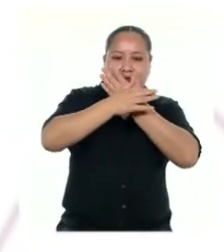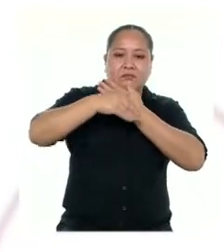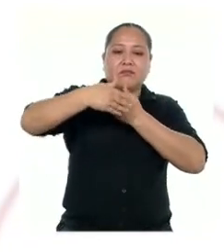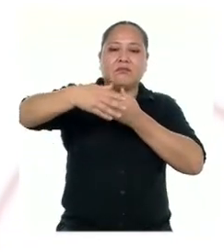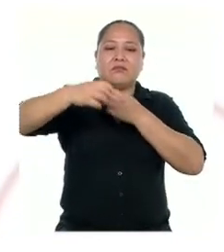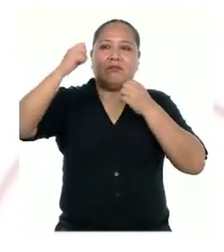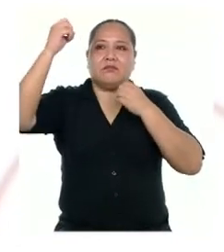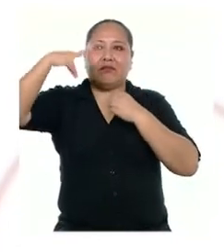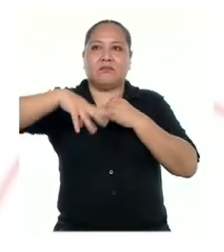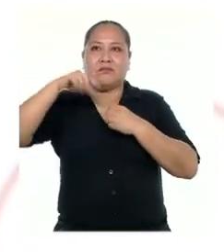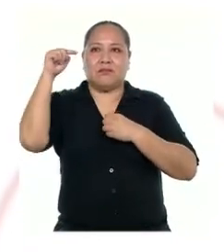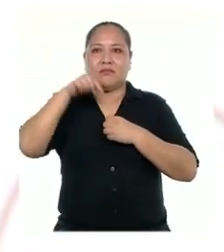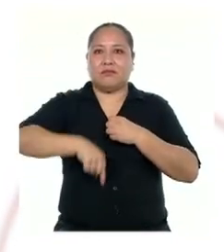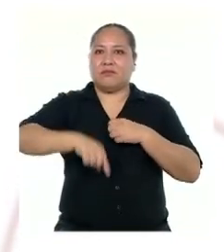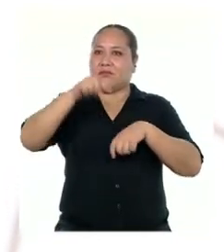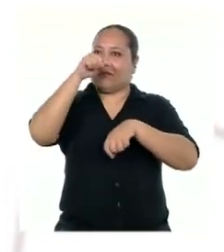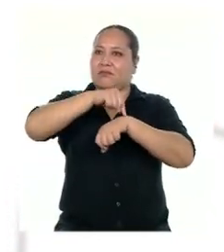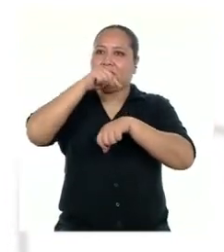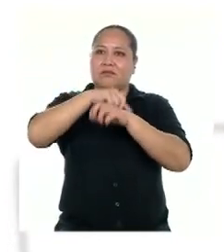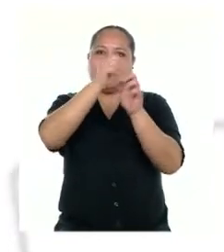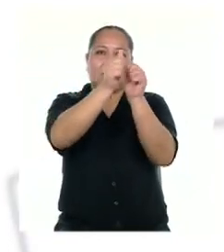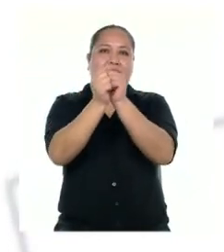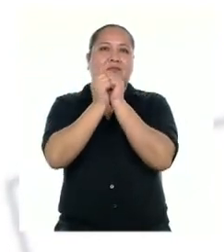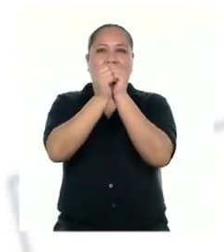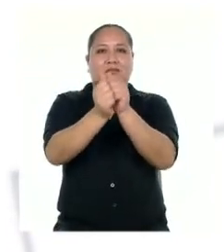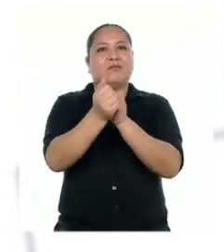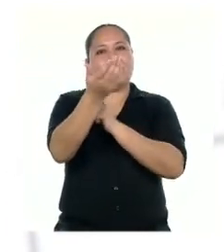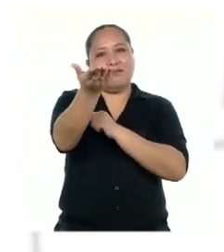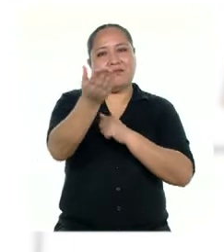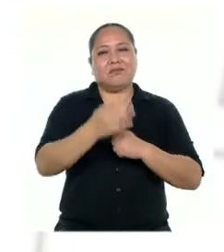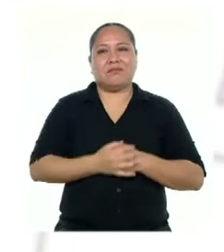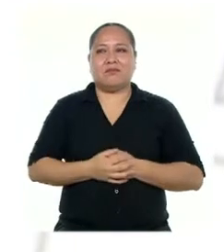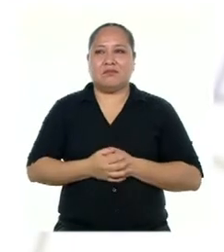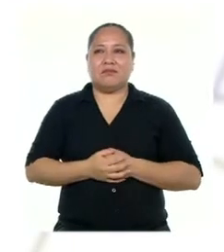O, este es el momento de estar contigo.